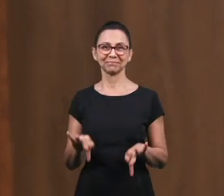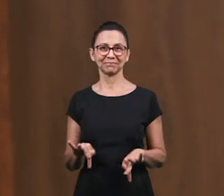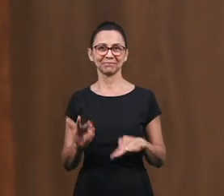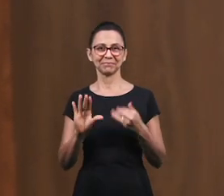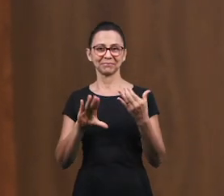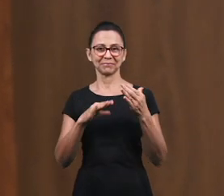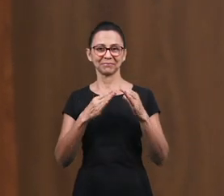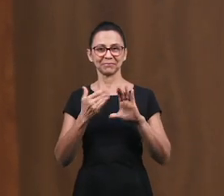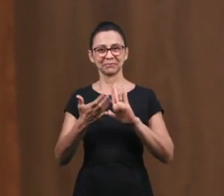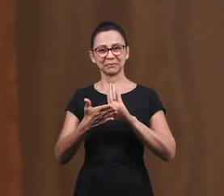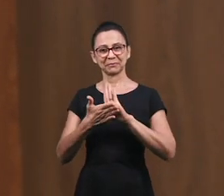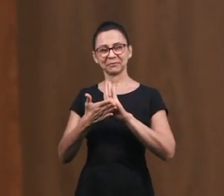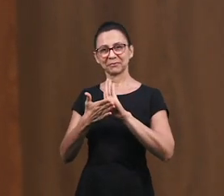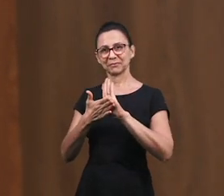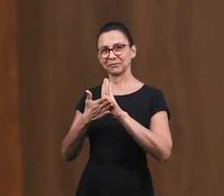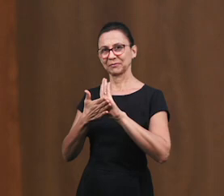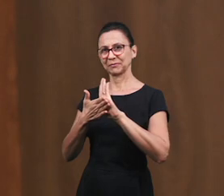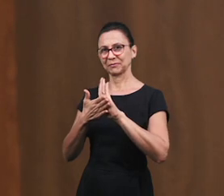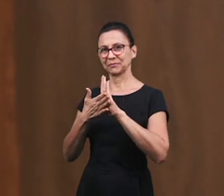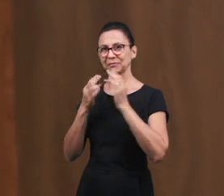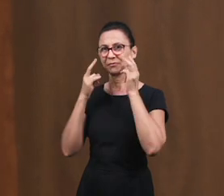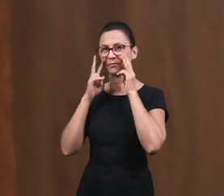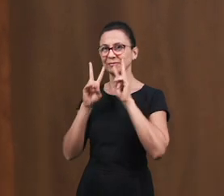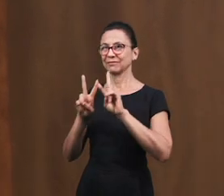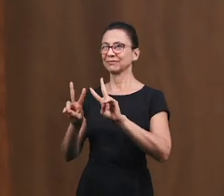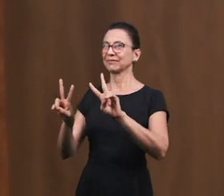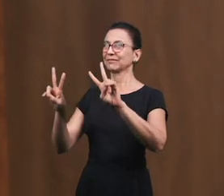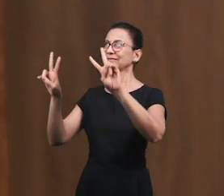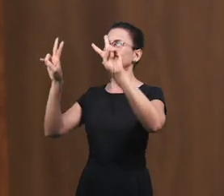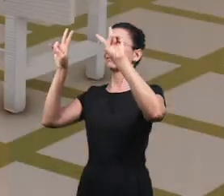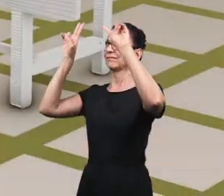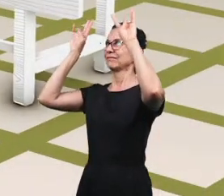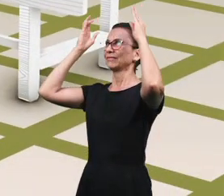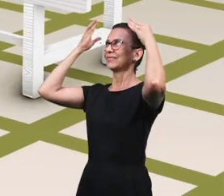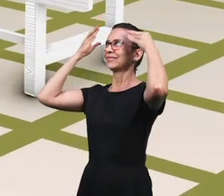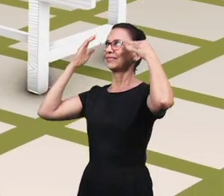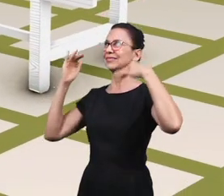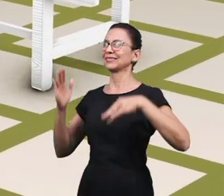Terminar Esta Clase Cantando Dolor Veré A Mi Gran Rey